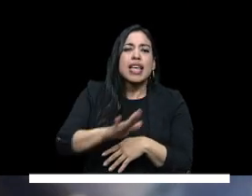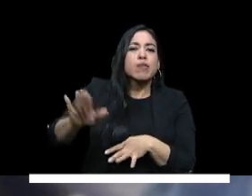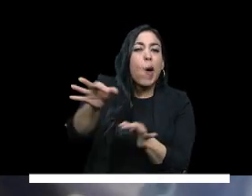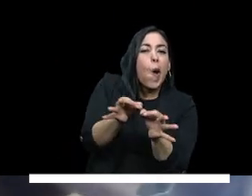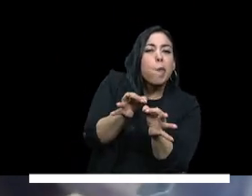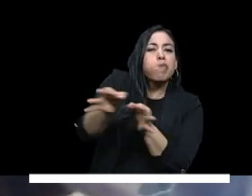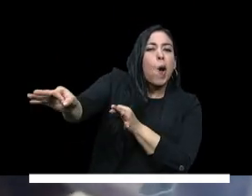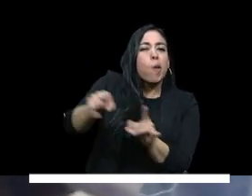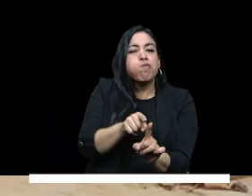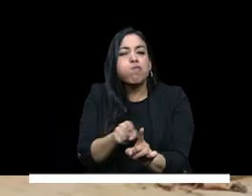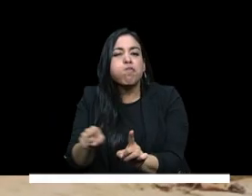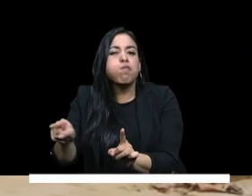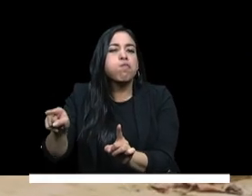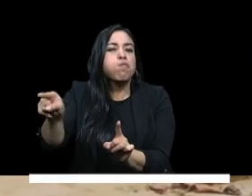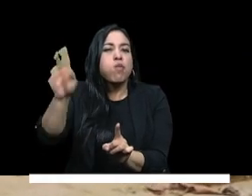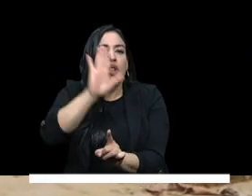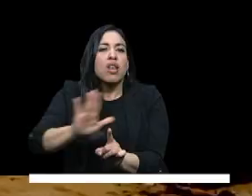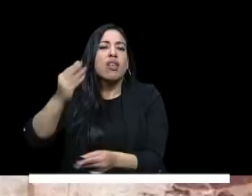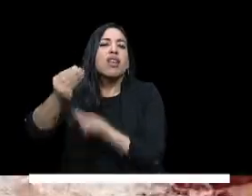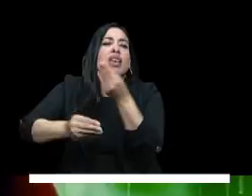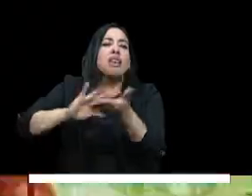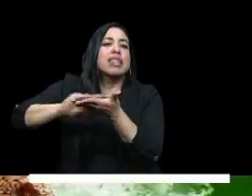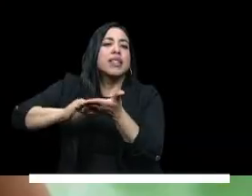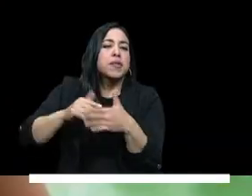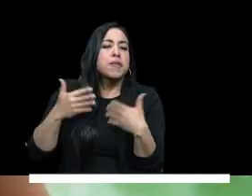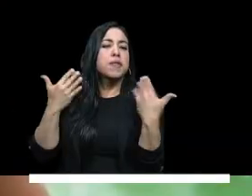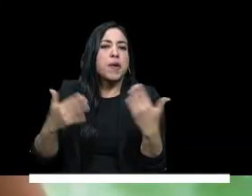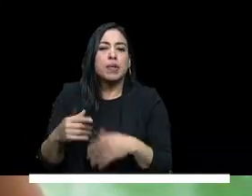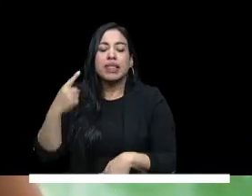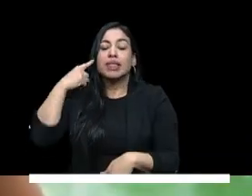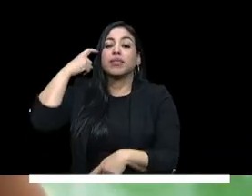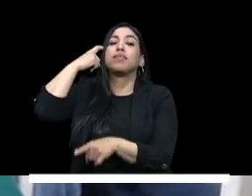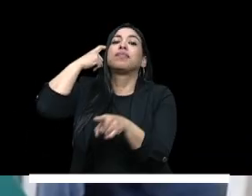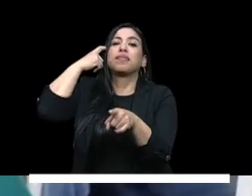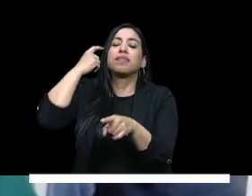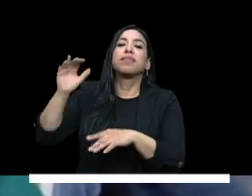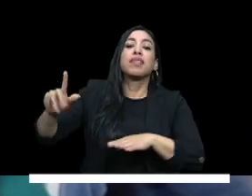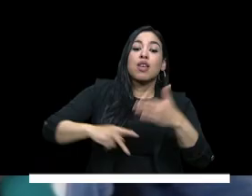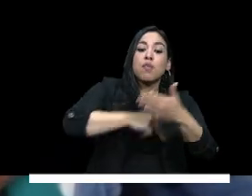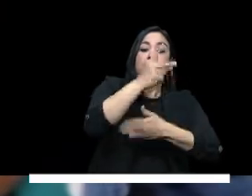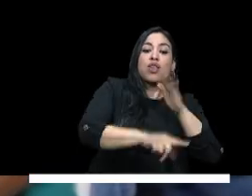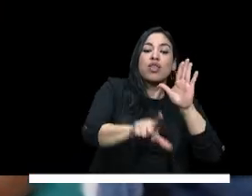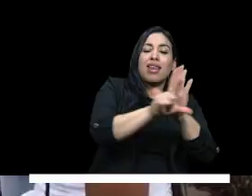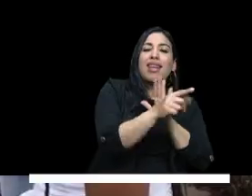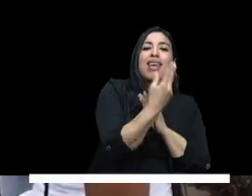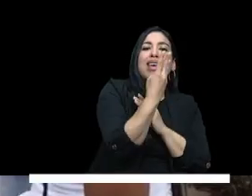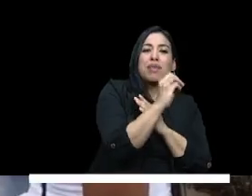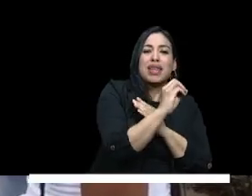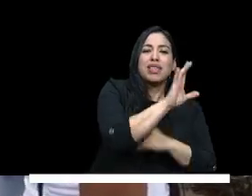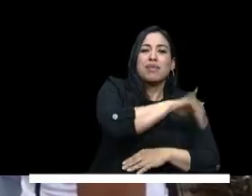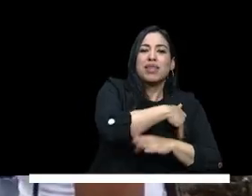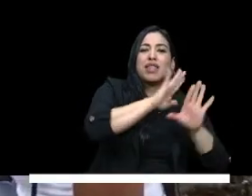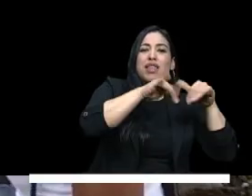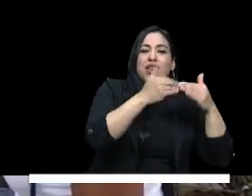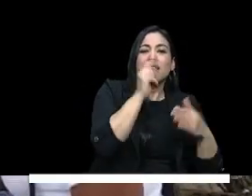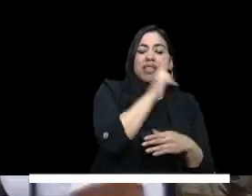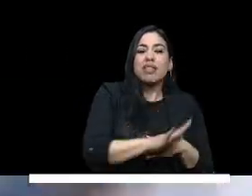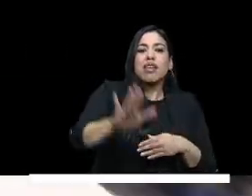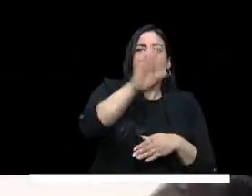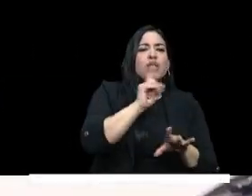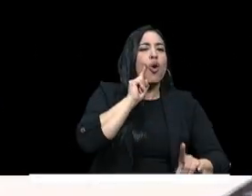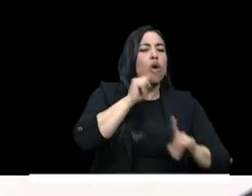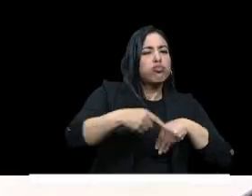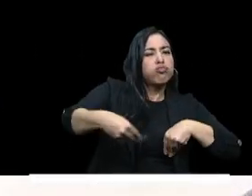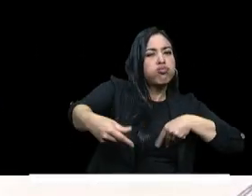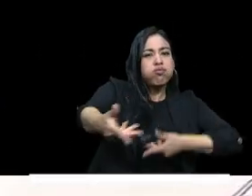rurales y alejadas del territorio nacional? el proyecto de la ley estatutaria del ministerio de educación nacional se